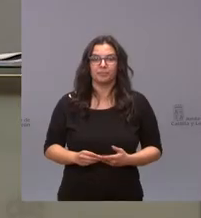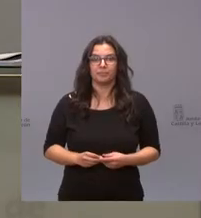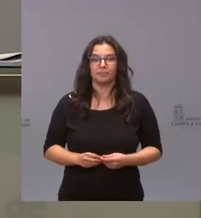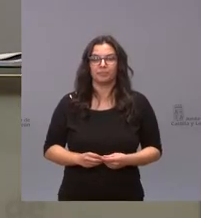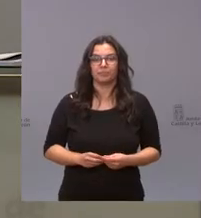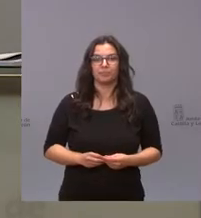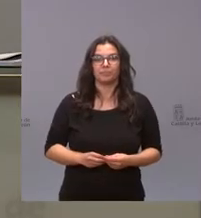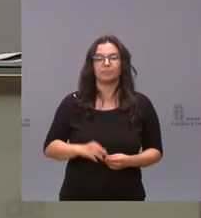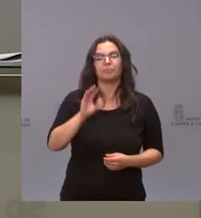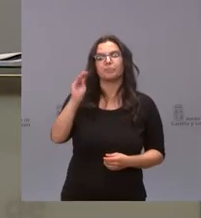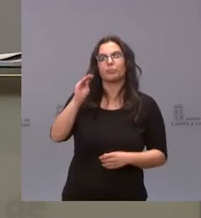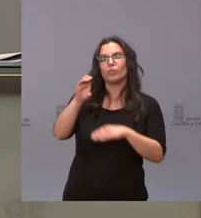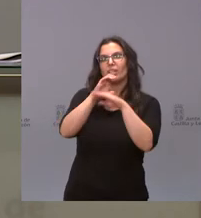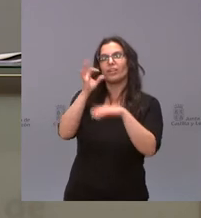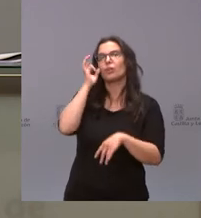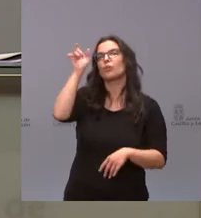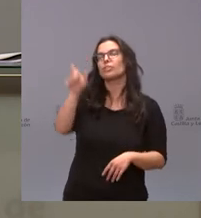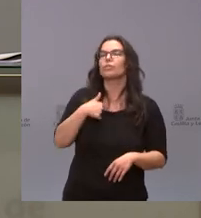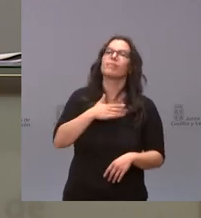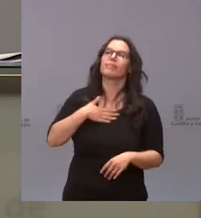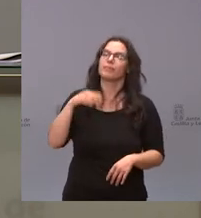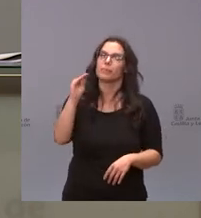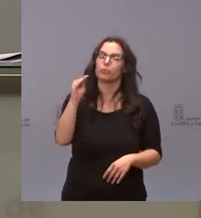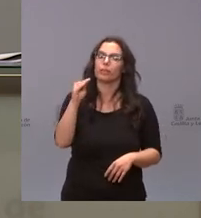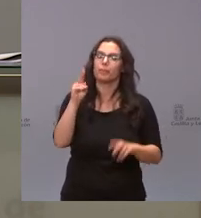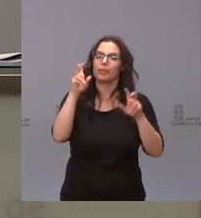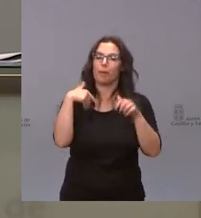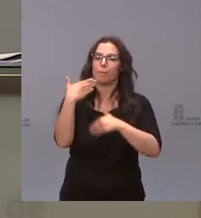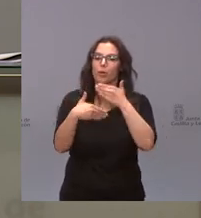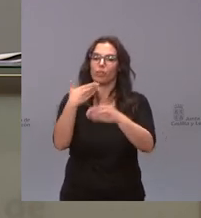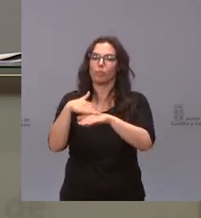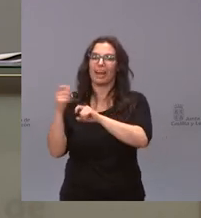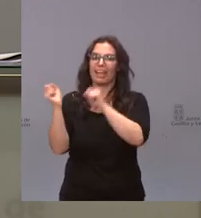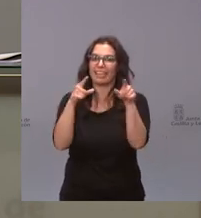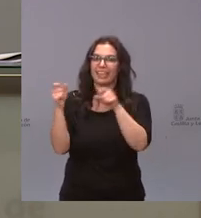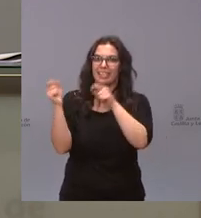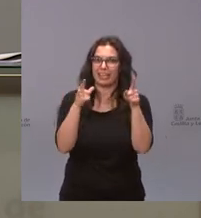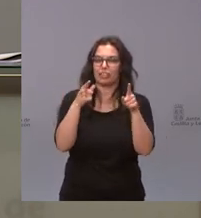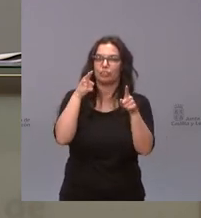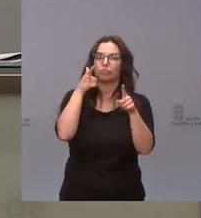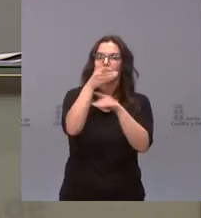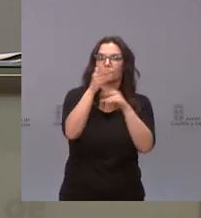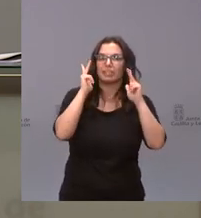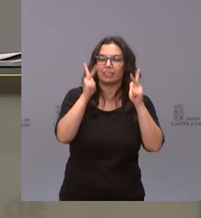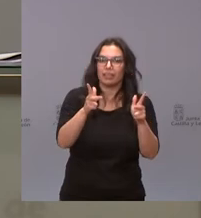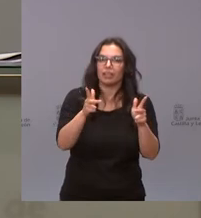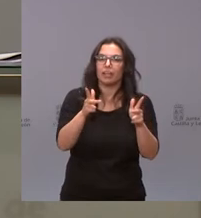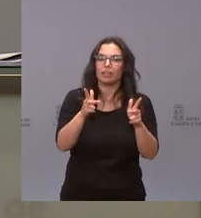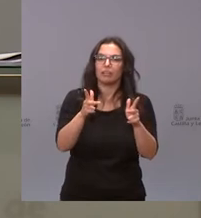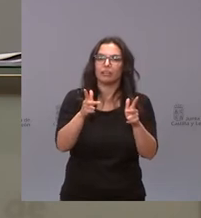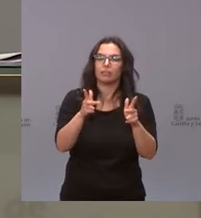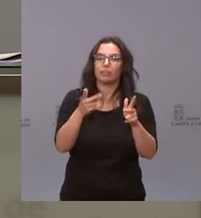la consejera en primer lugar cómo se hace el proceso de ingresos van a tener que estar una vez que se procede el ingreso a estar